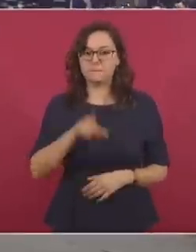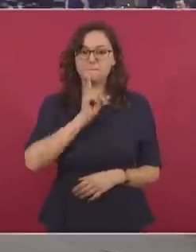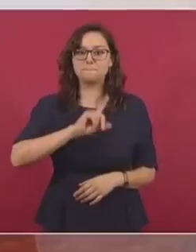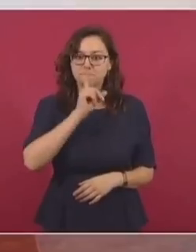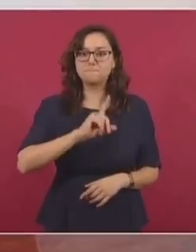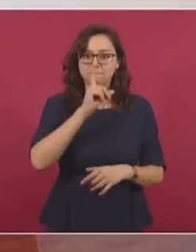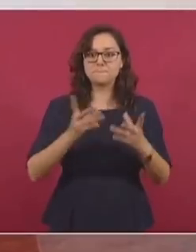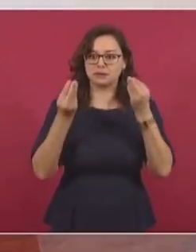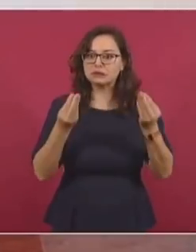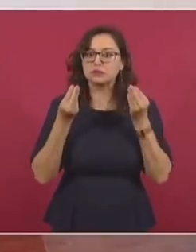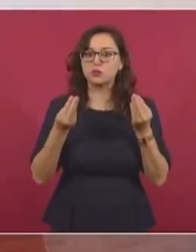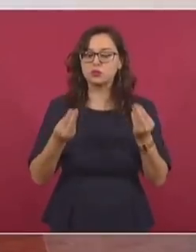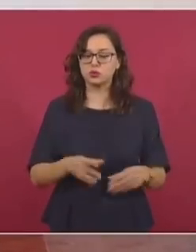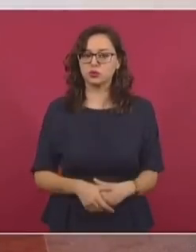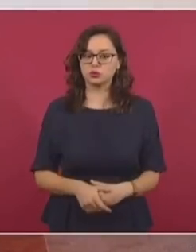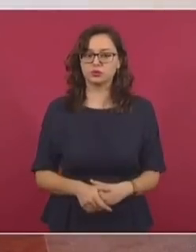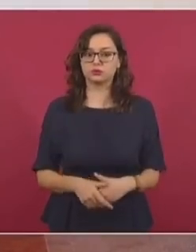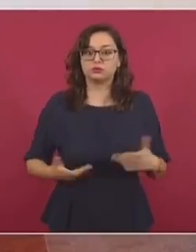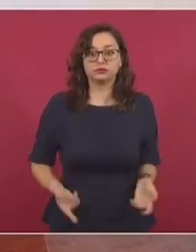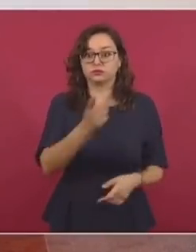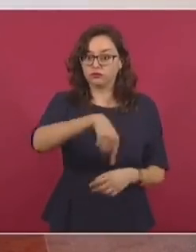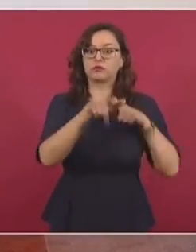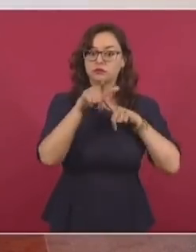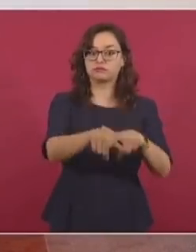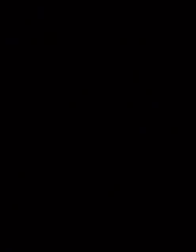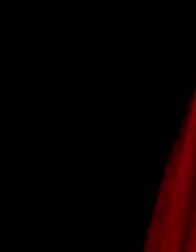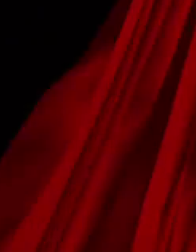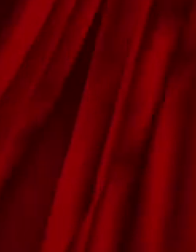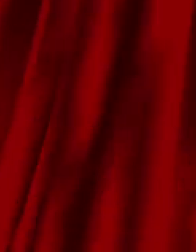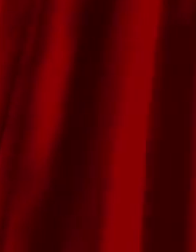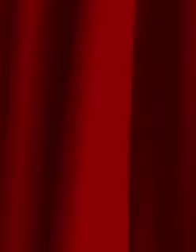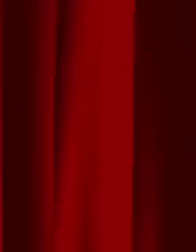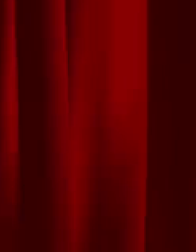Si le siguen, pues vamos también a seguir informando.